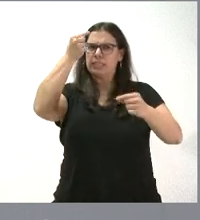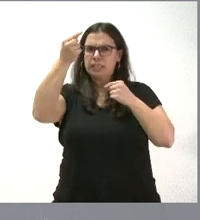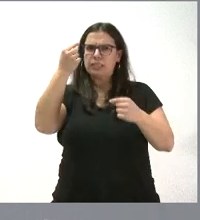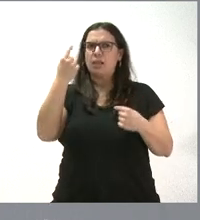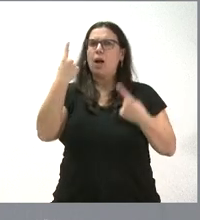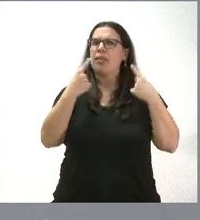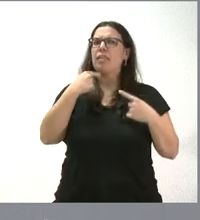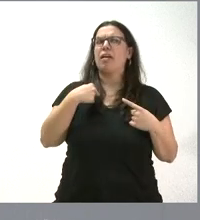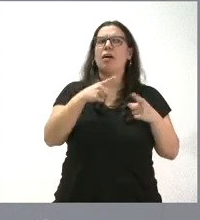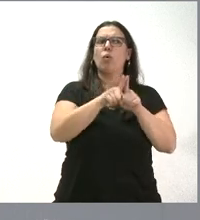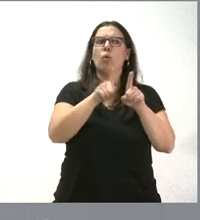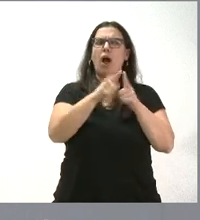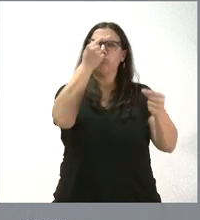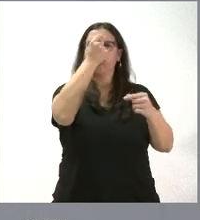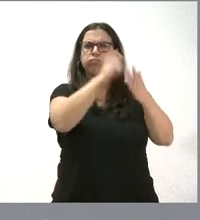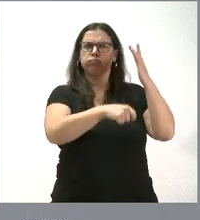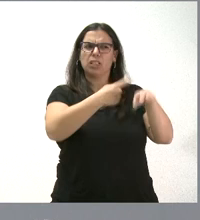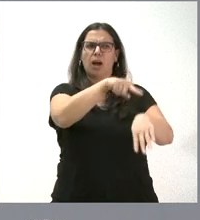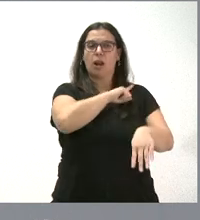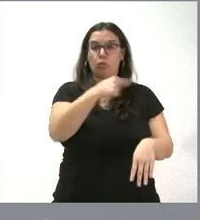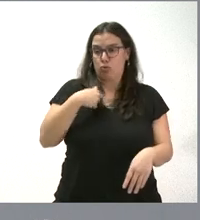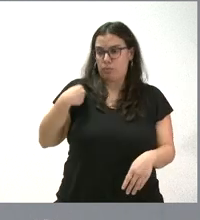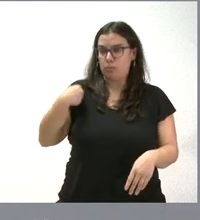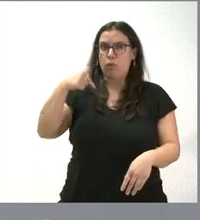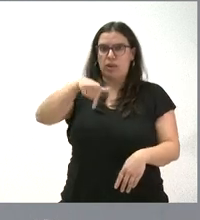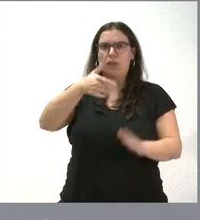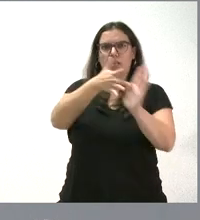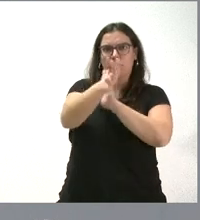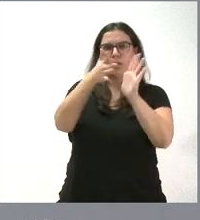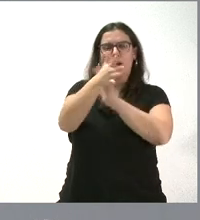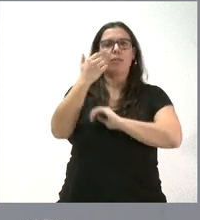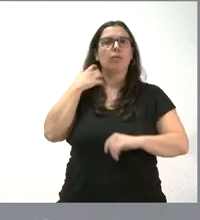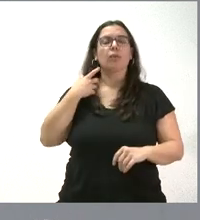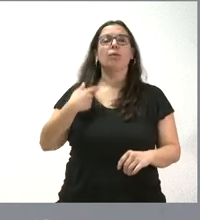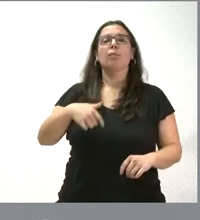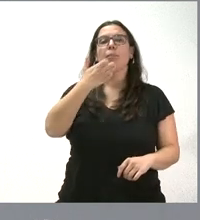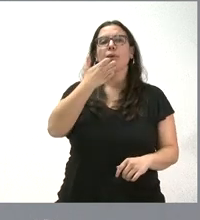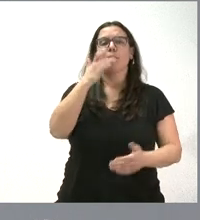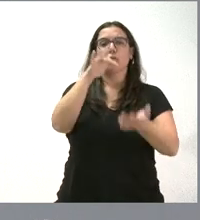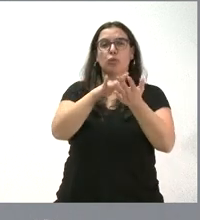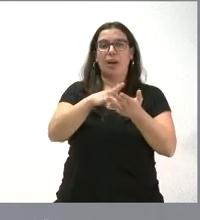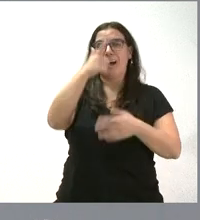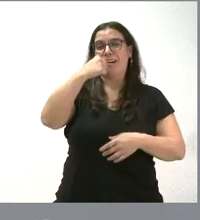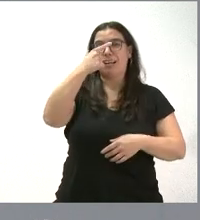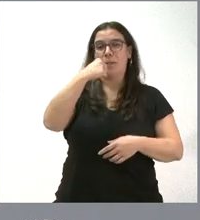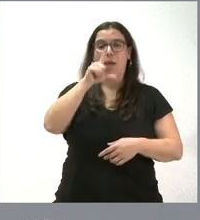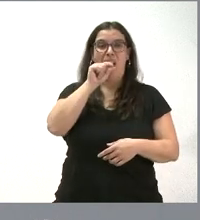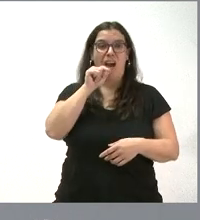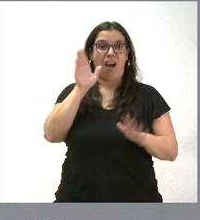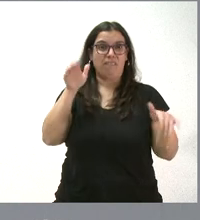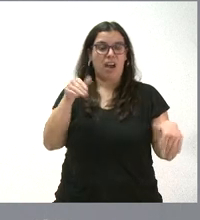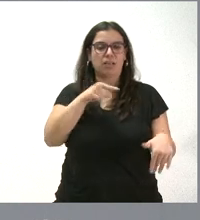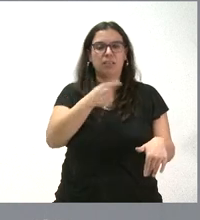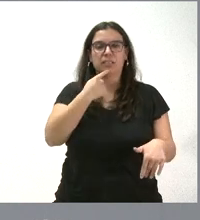por lo contrario. Recordarán ustedes, yo mismo, he tenido la ocasión aquí de dar información, por ejemplo, cuando hubo el caso de la gripe aviar, cómo